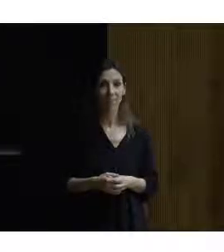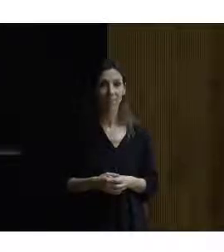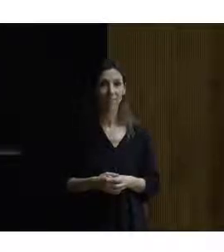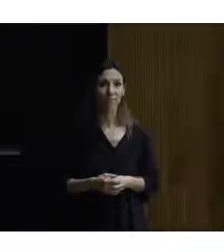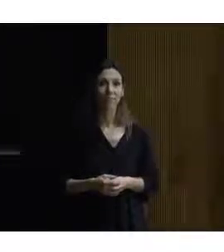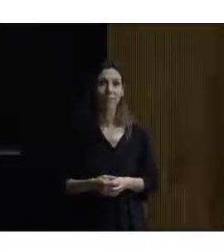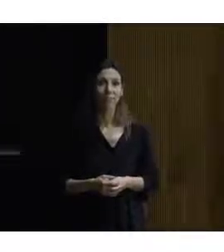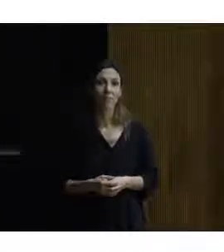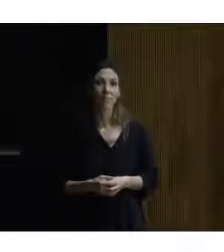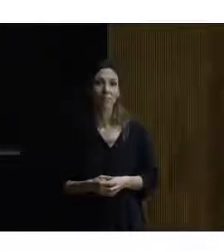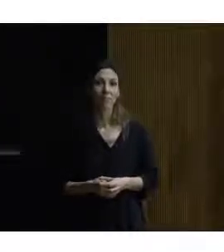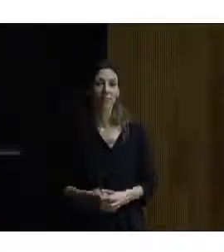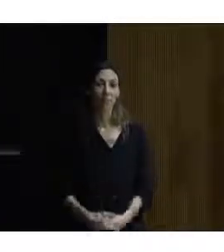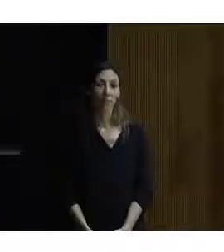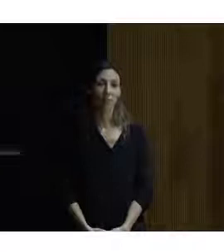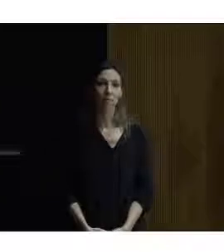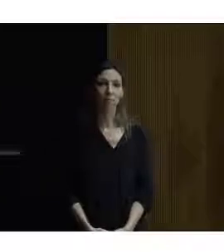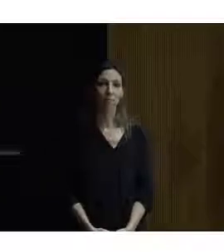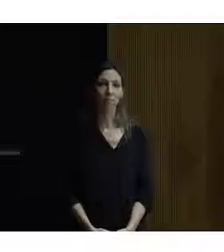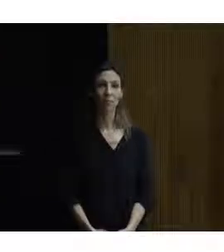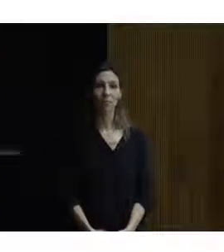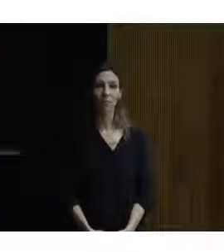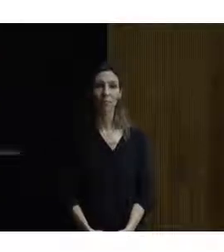Tranquila, tranquila. Voy en blanco.